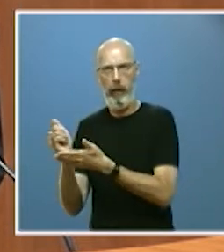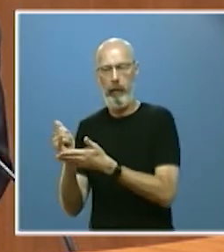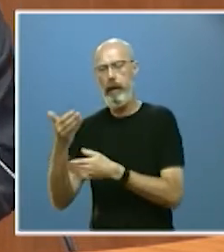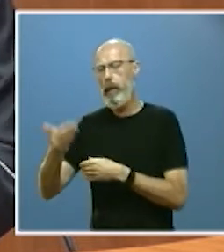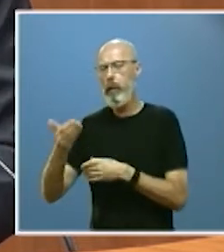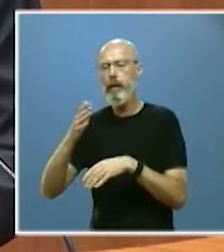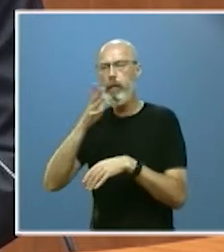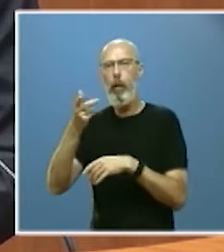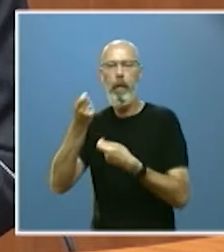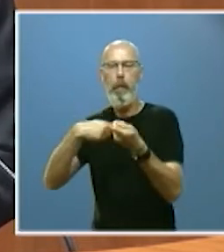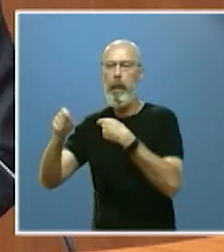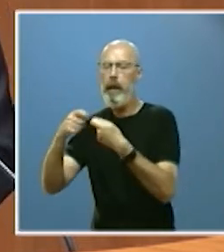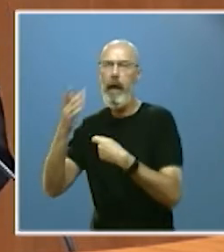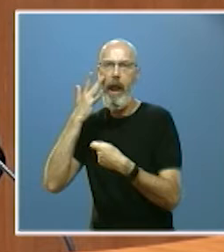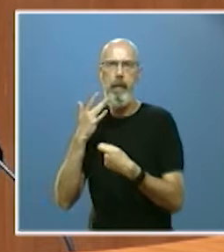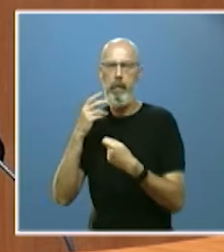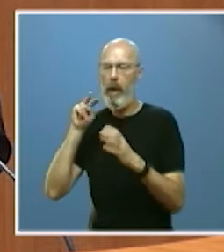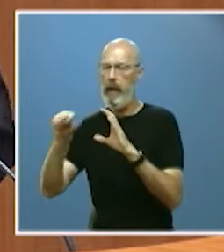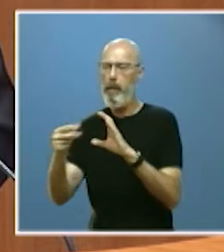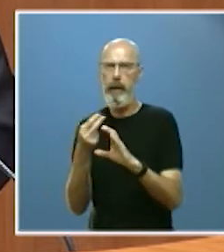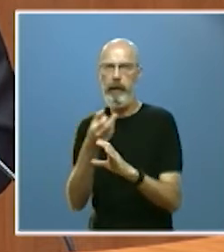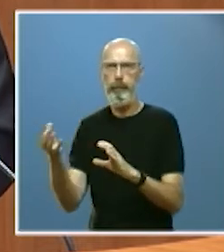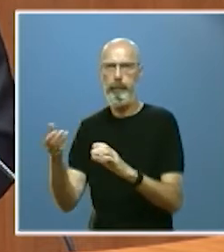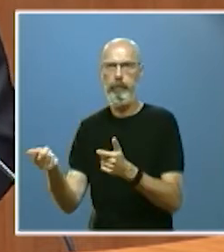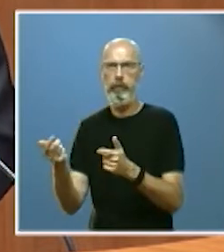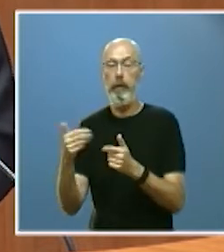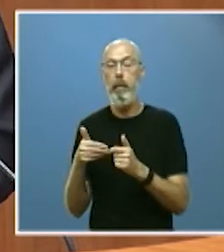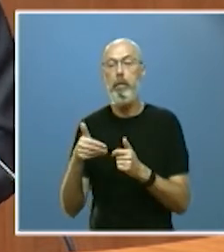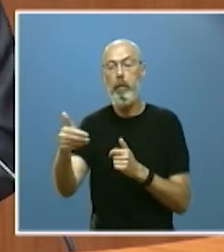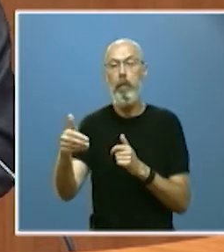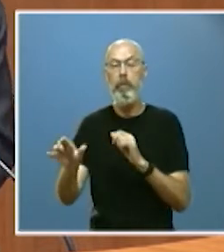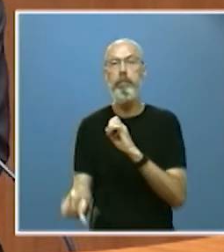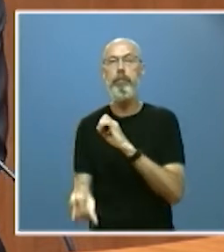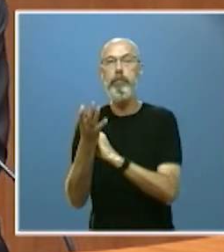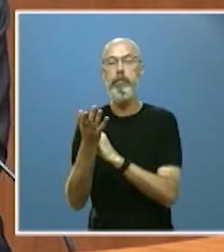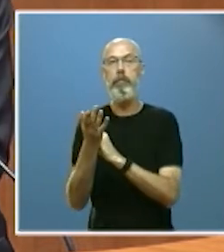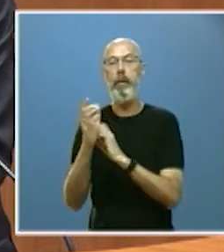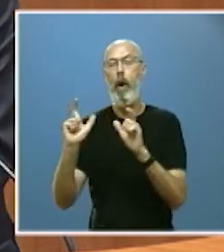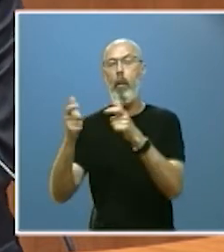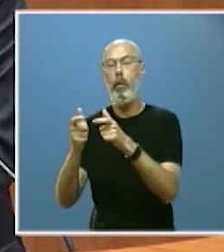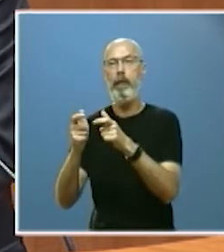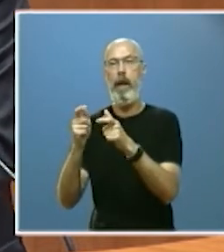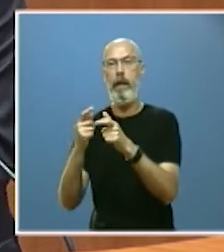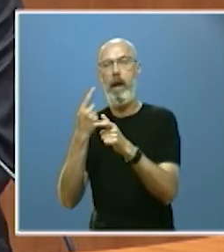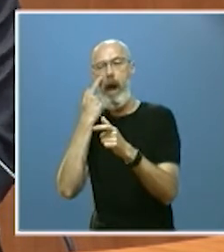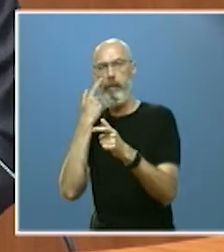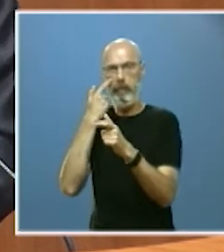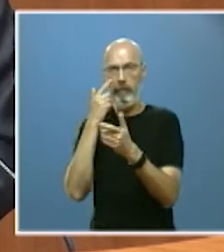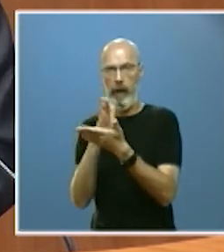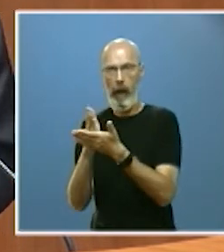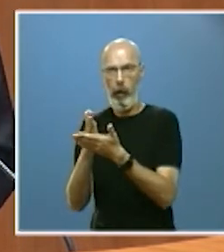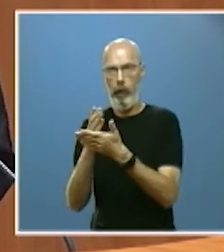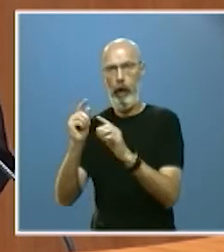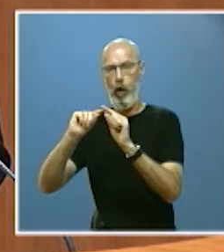transacciones y muy pronto estará operativa la Junta de Arbitraje y Mediación de los Contratos Agrarios. Junto a